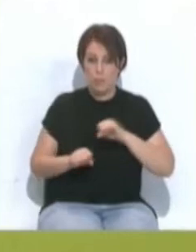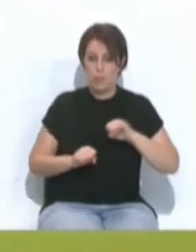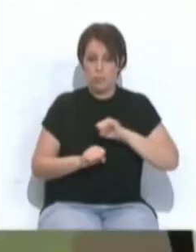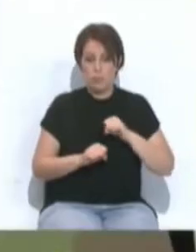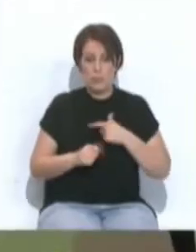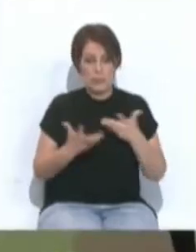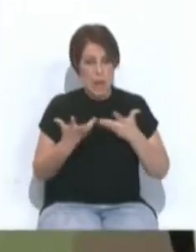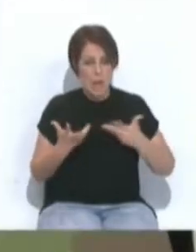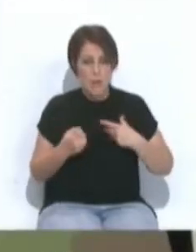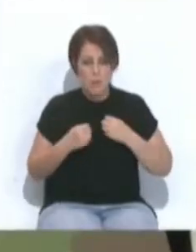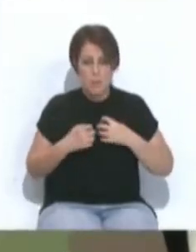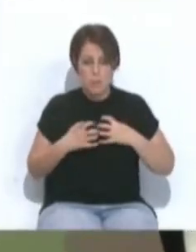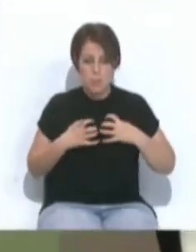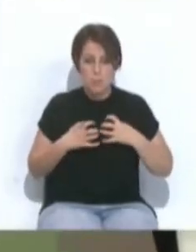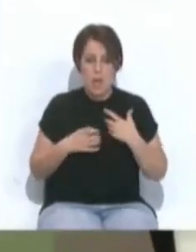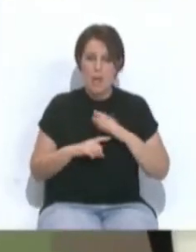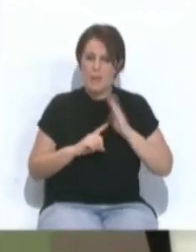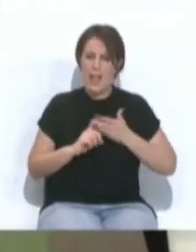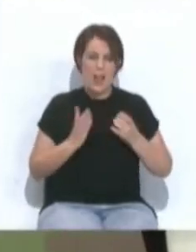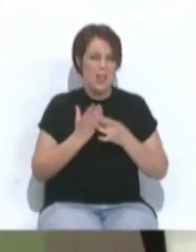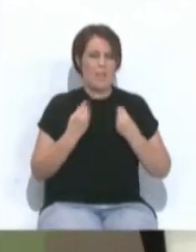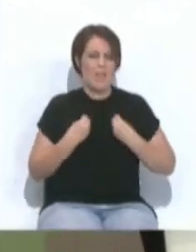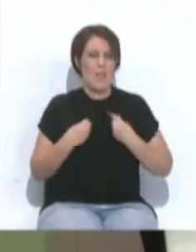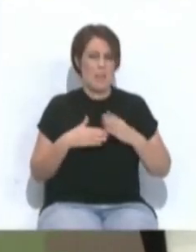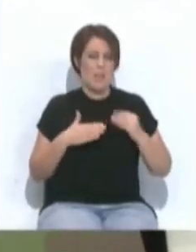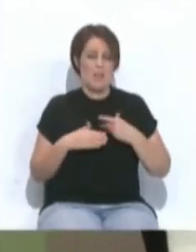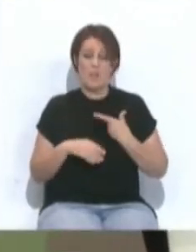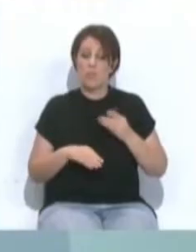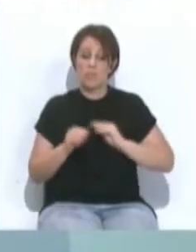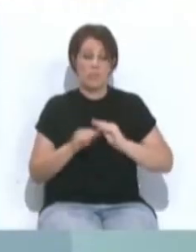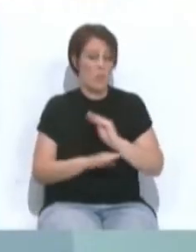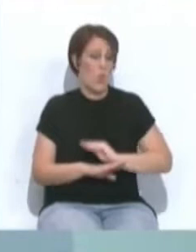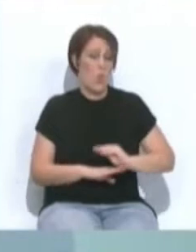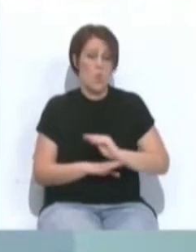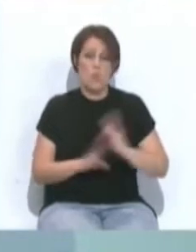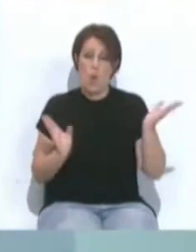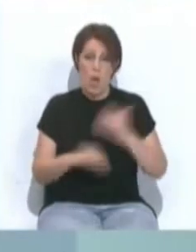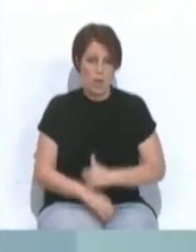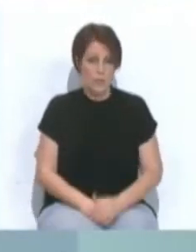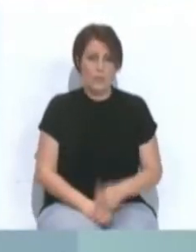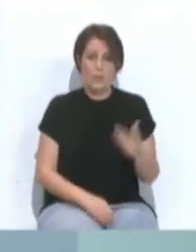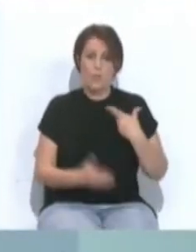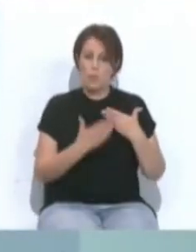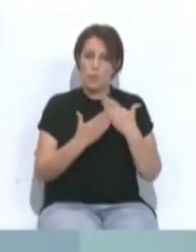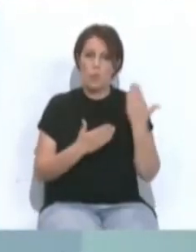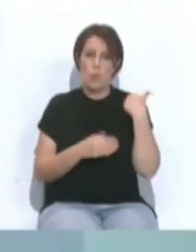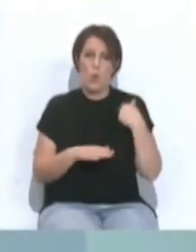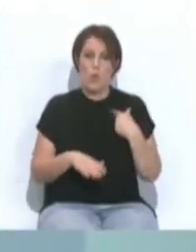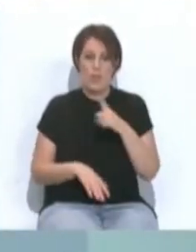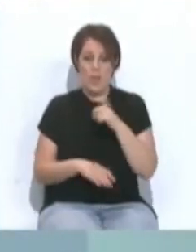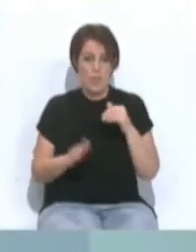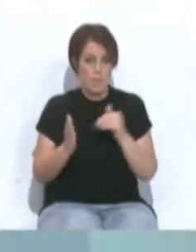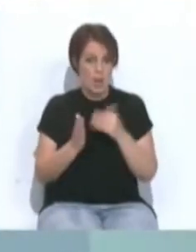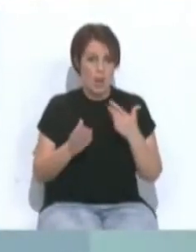inflamatoria que afecta la calidad de vida del paciente y para la que no existe cura. Según los últimos estudios, 91 de cada 100.000